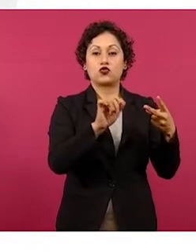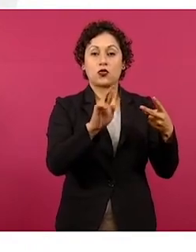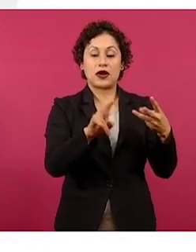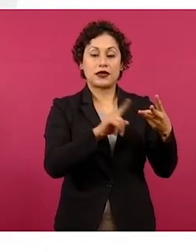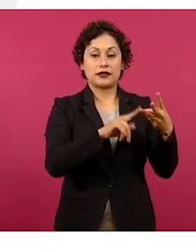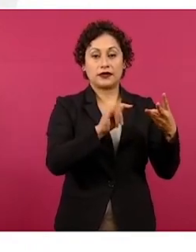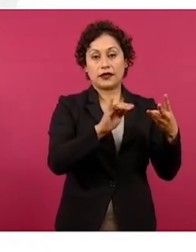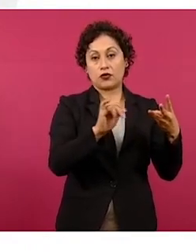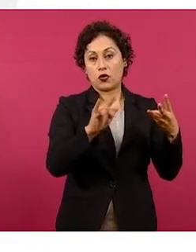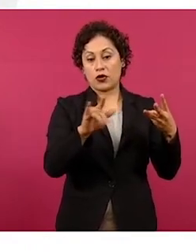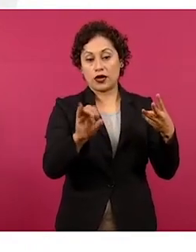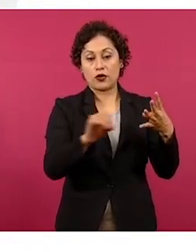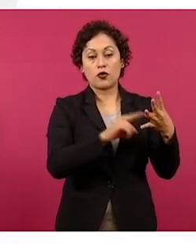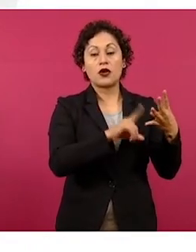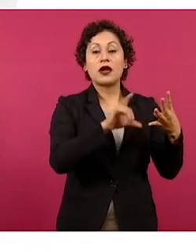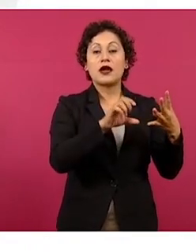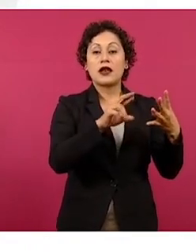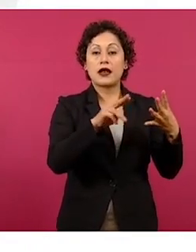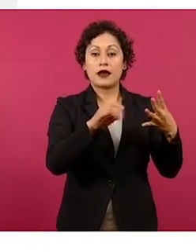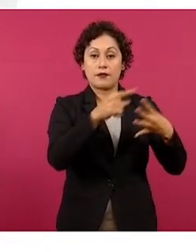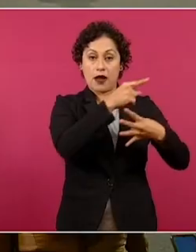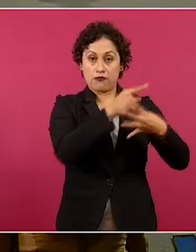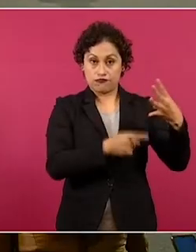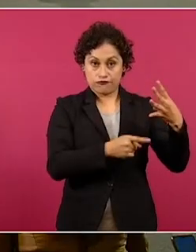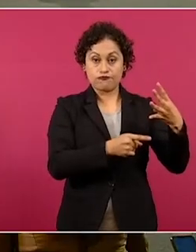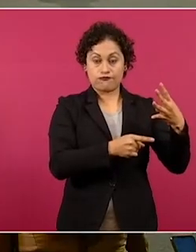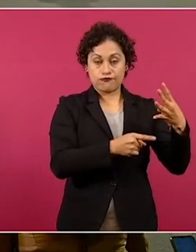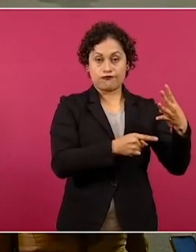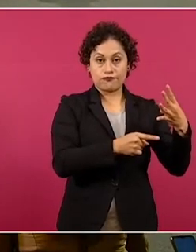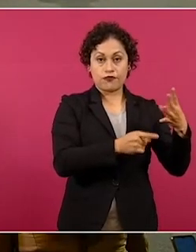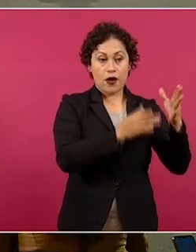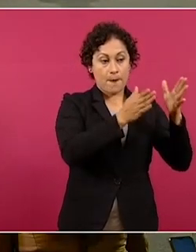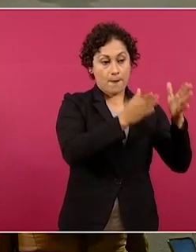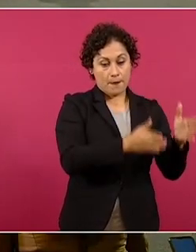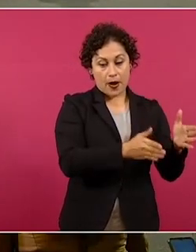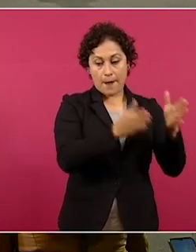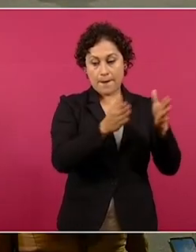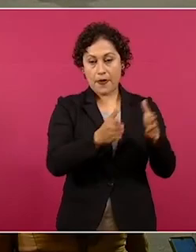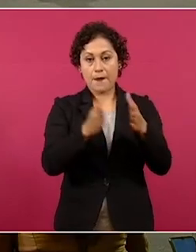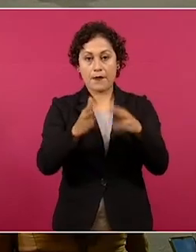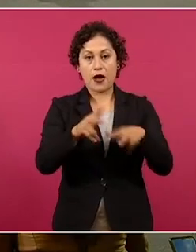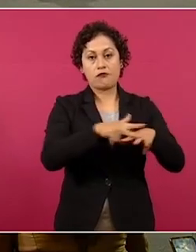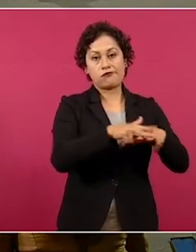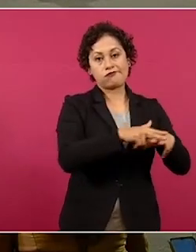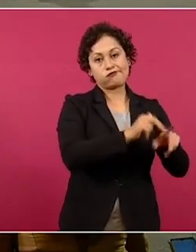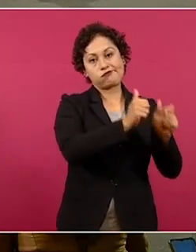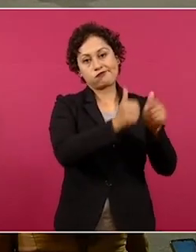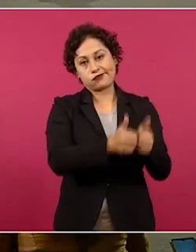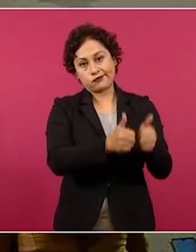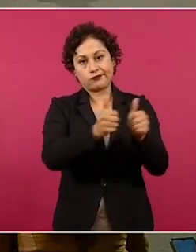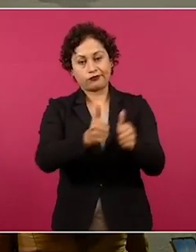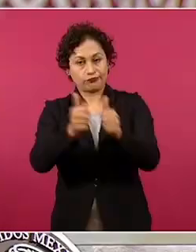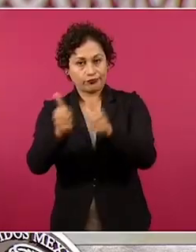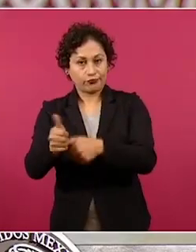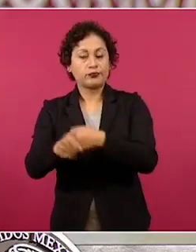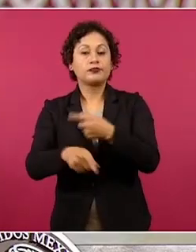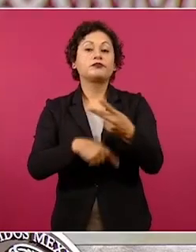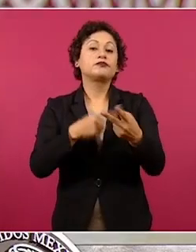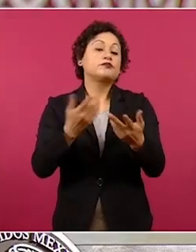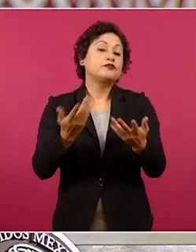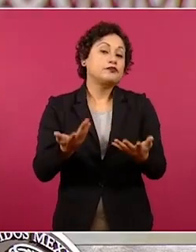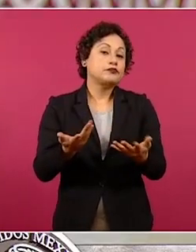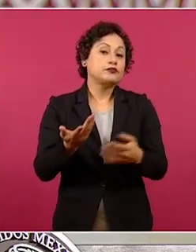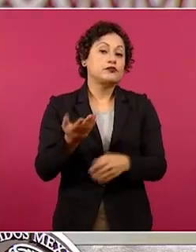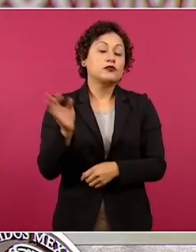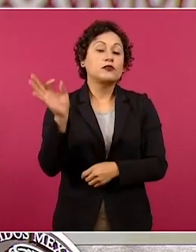y Lerma, que son las cuatro estaciones que están en el Estado de México. Más o menos se estima que podría